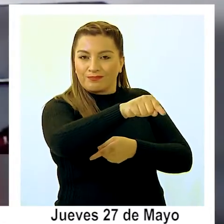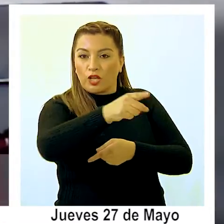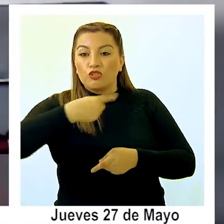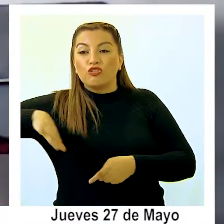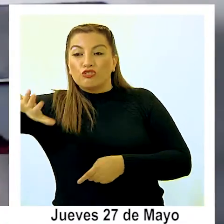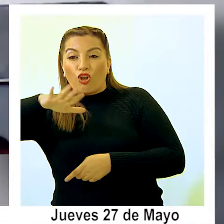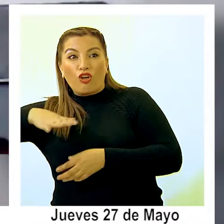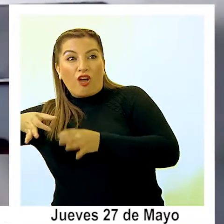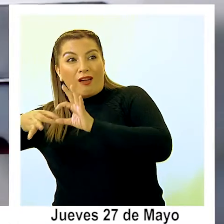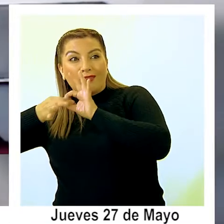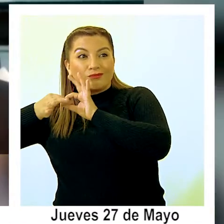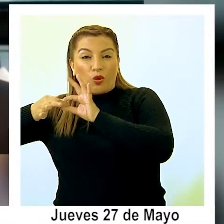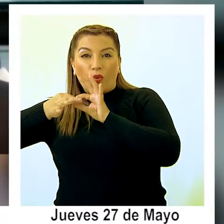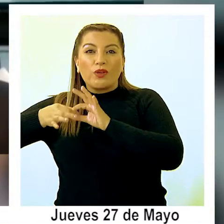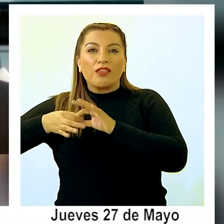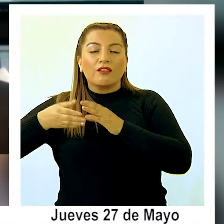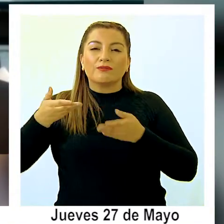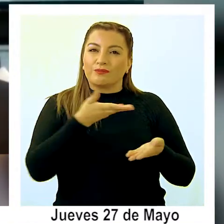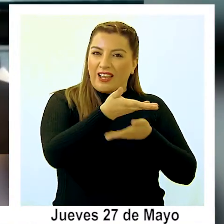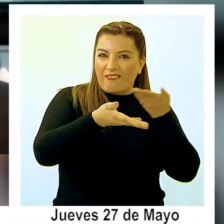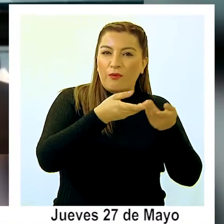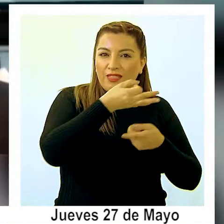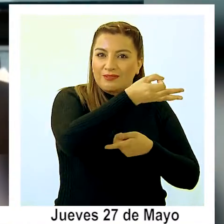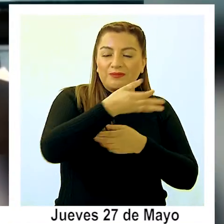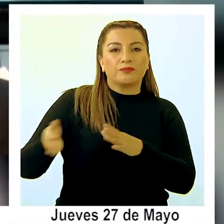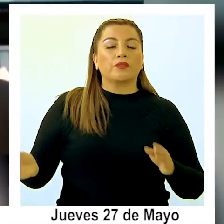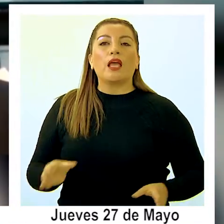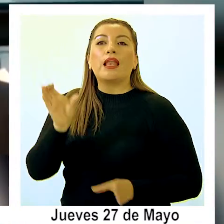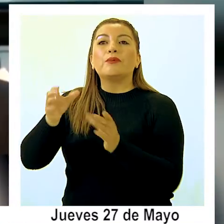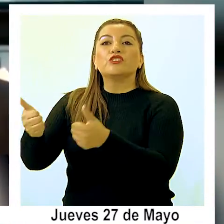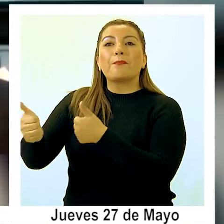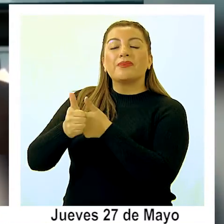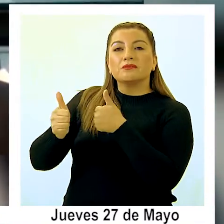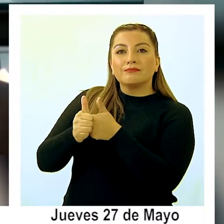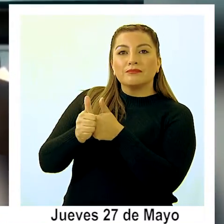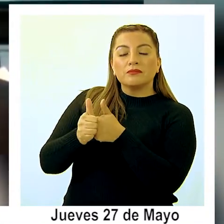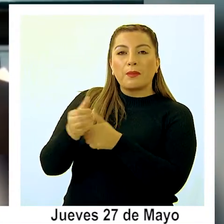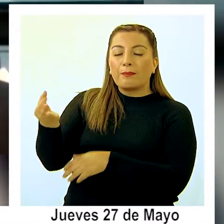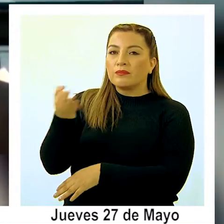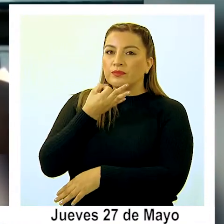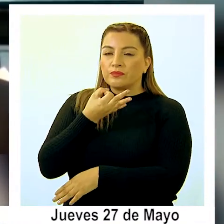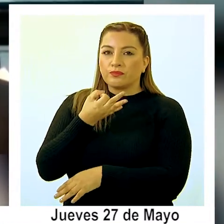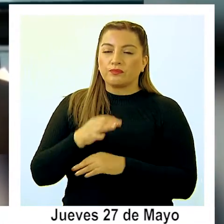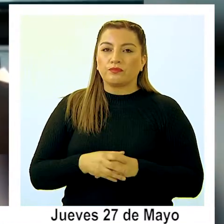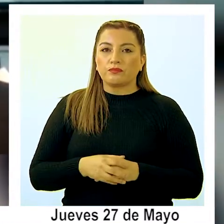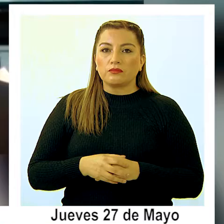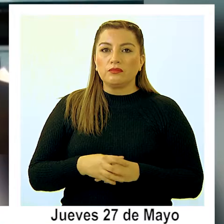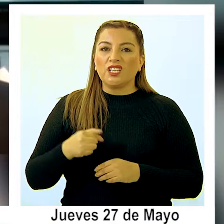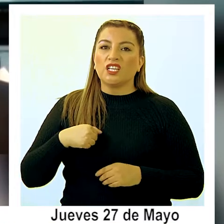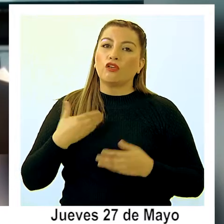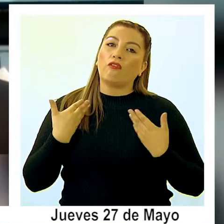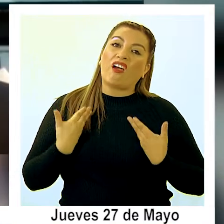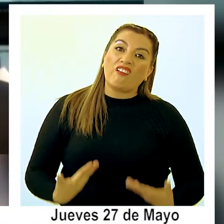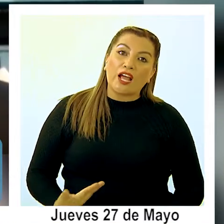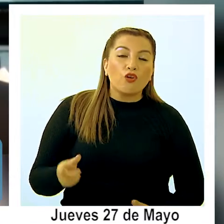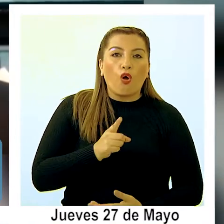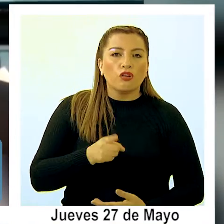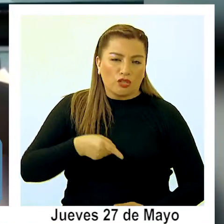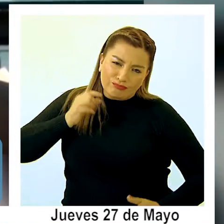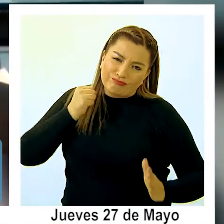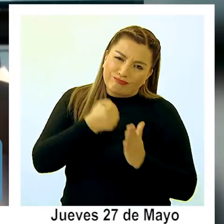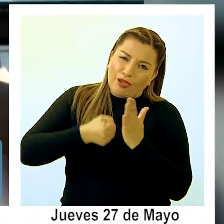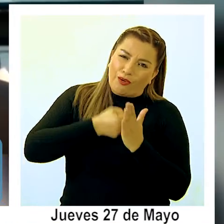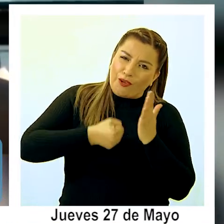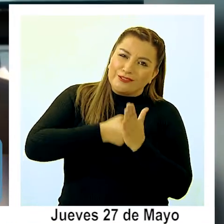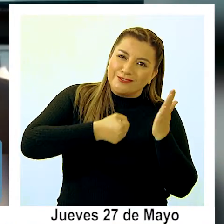en la medida que todos nosotros nos organicemos. La gente más cercana me ha dicho que no baje la bandera de lucha y la verdad